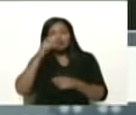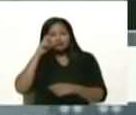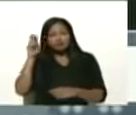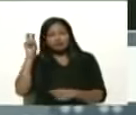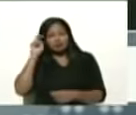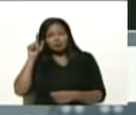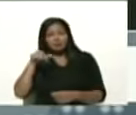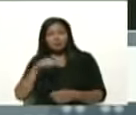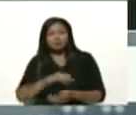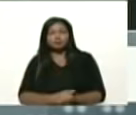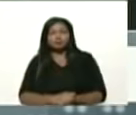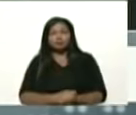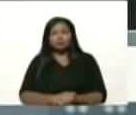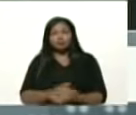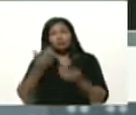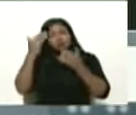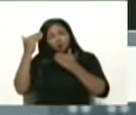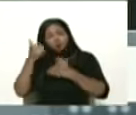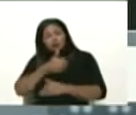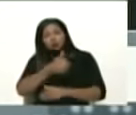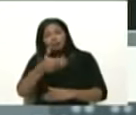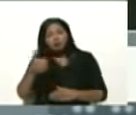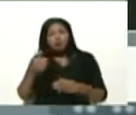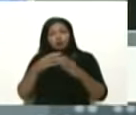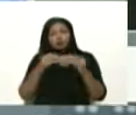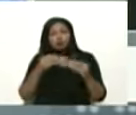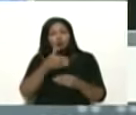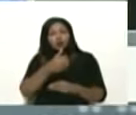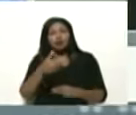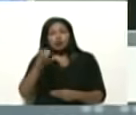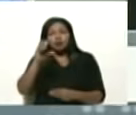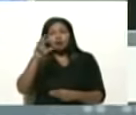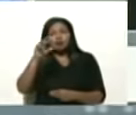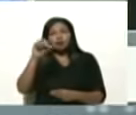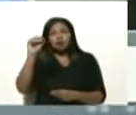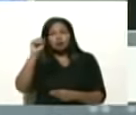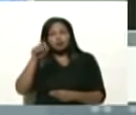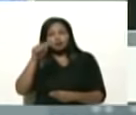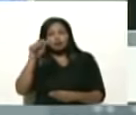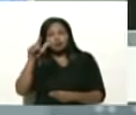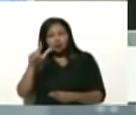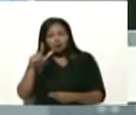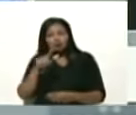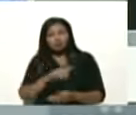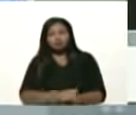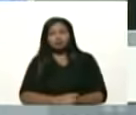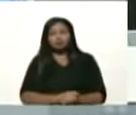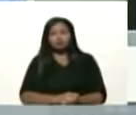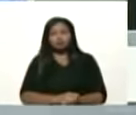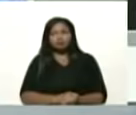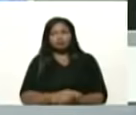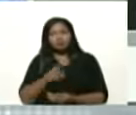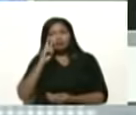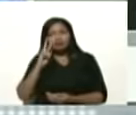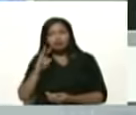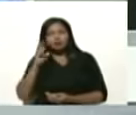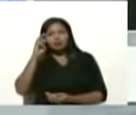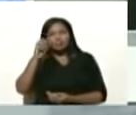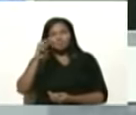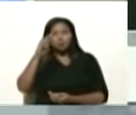saludos a todas, a todas, a Cristal Medina, allá está Morelia